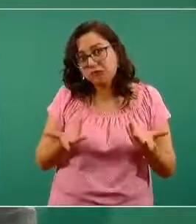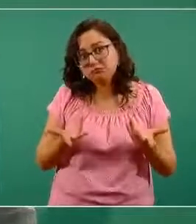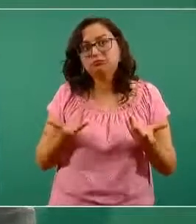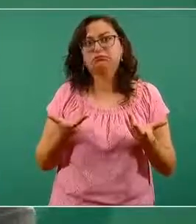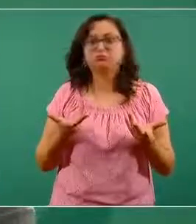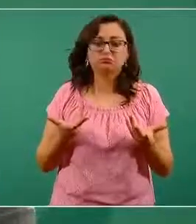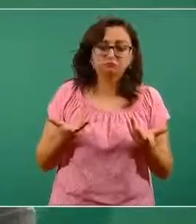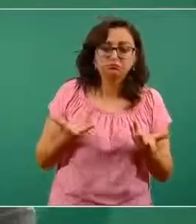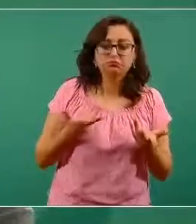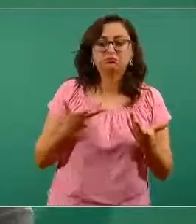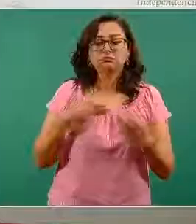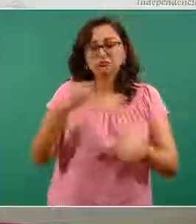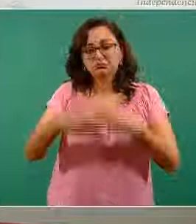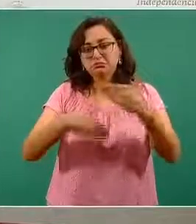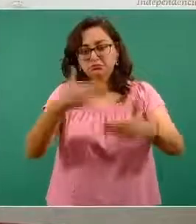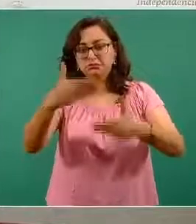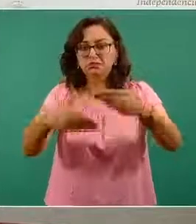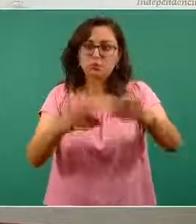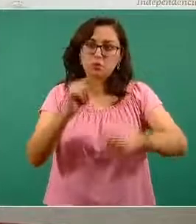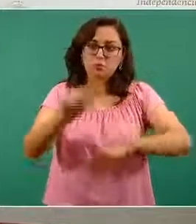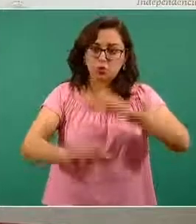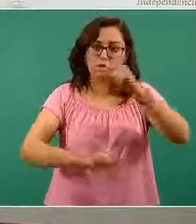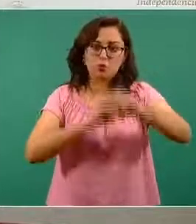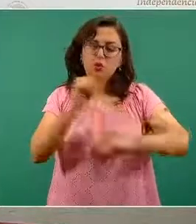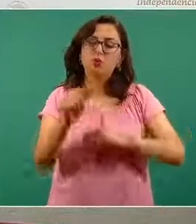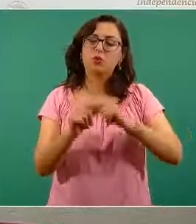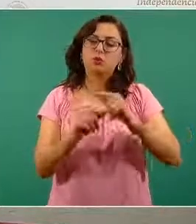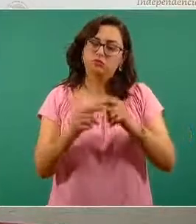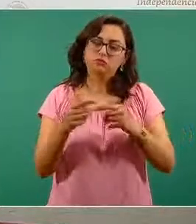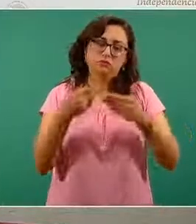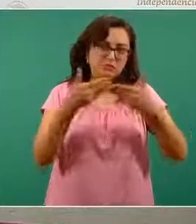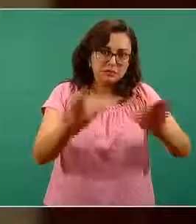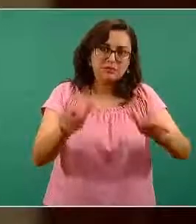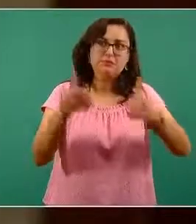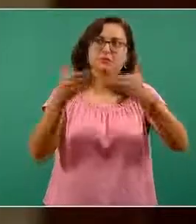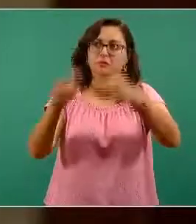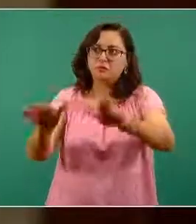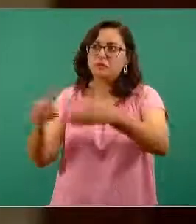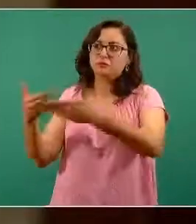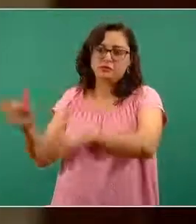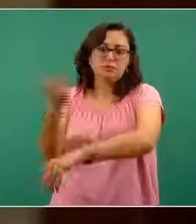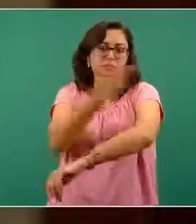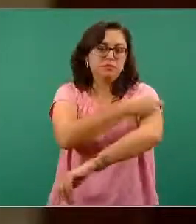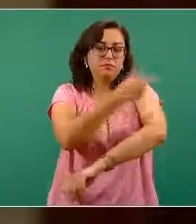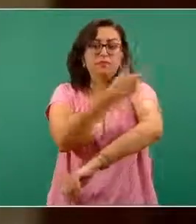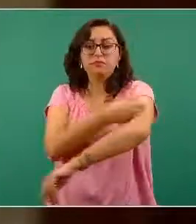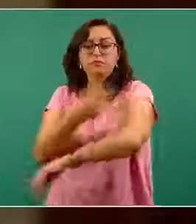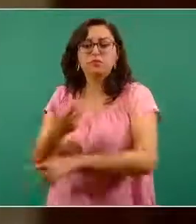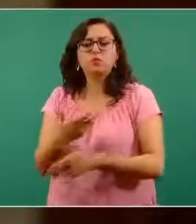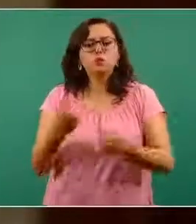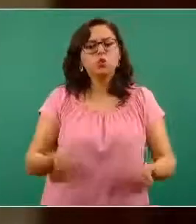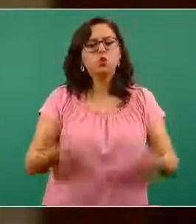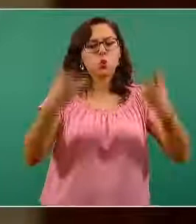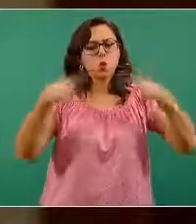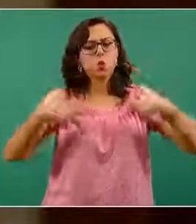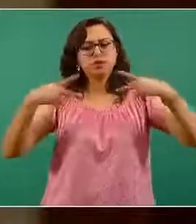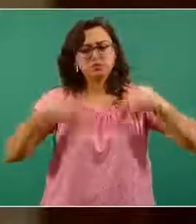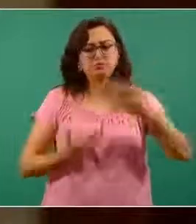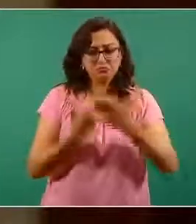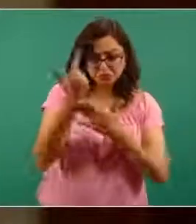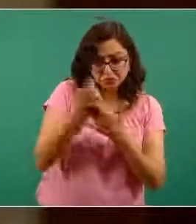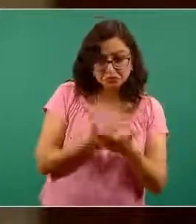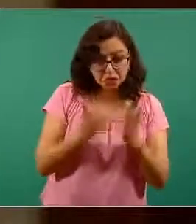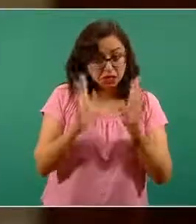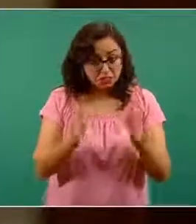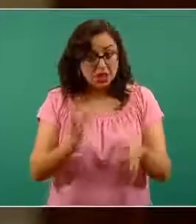formas de regresar poco a poco a la normalidad. ¿Y de este personal ya tienen un aproximado de cuántos trabajadores son?